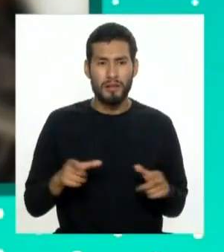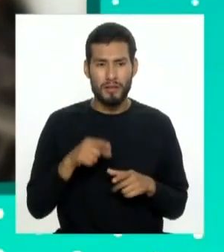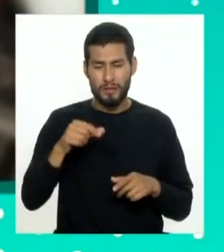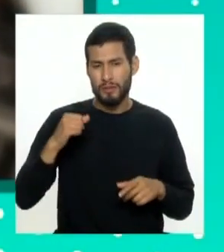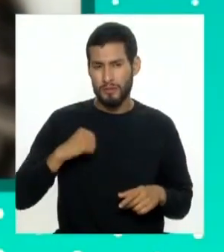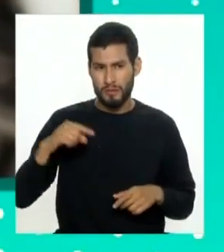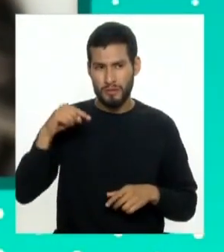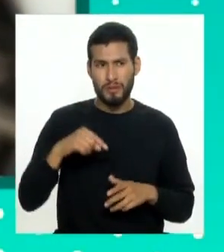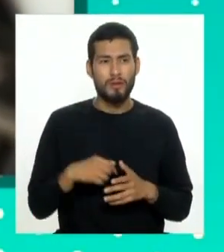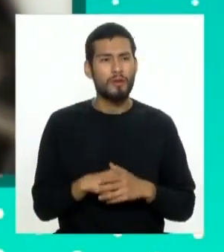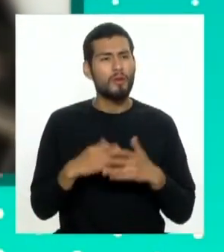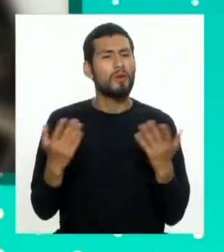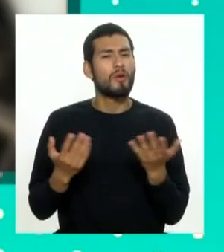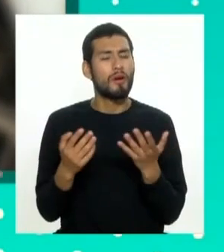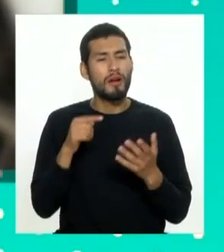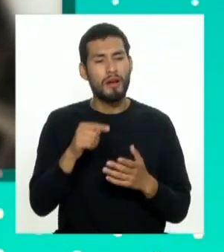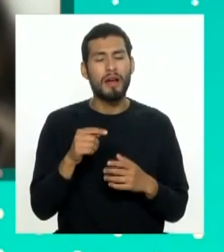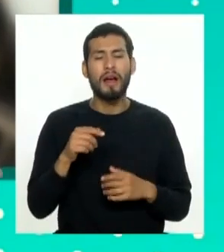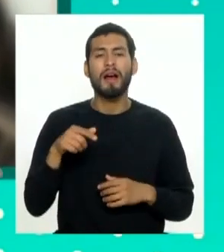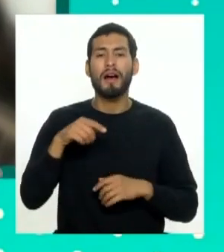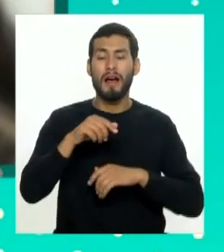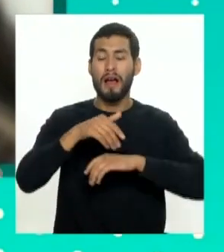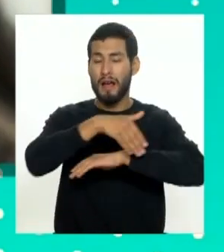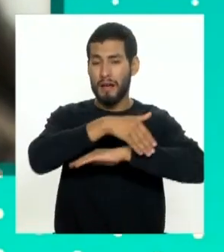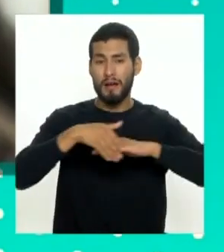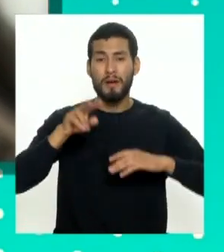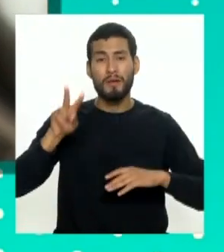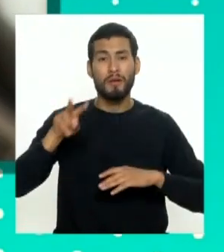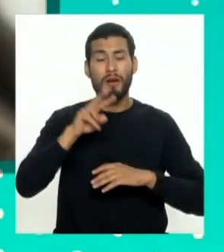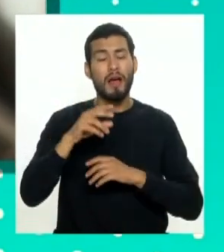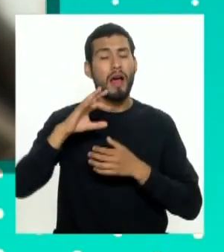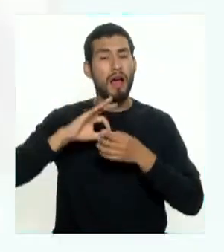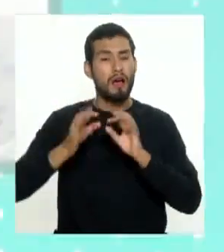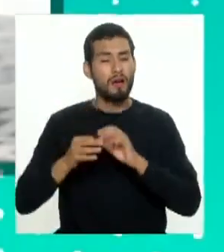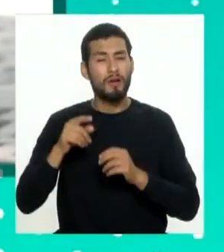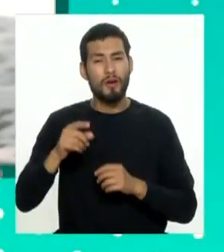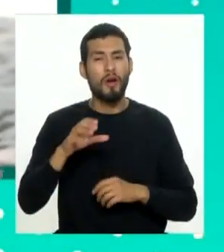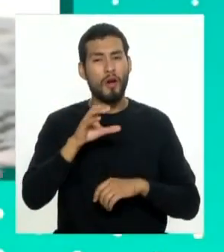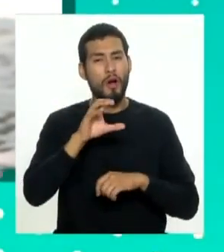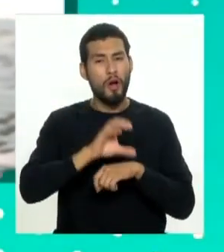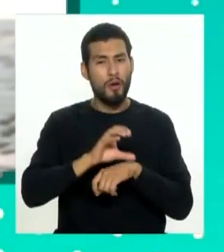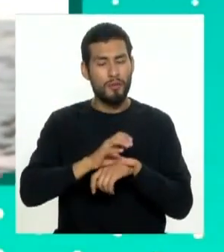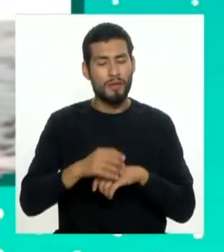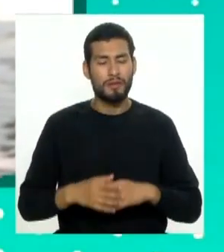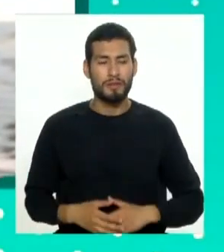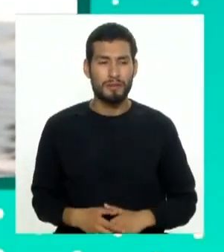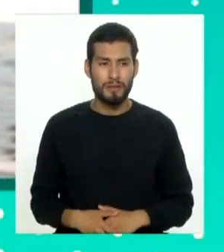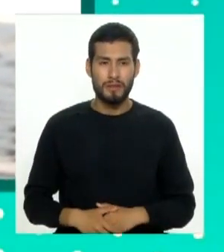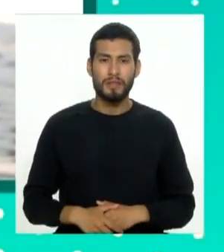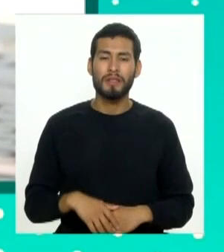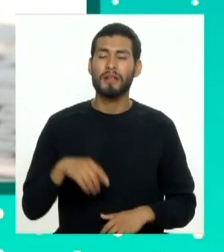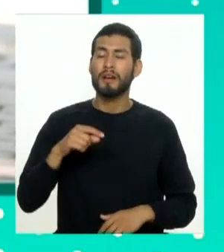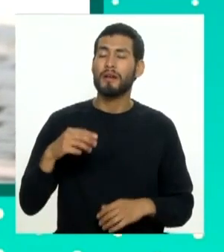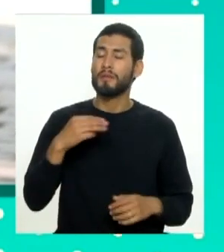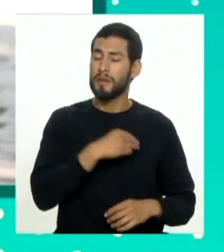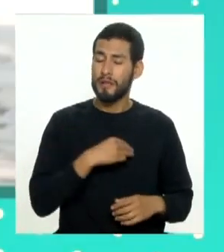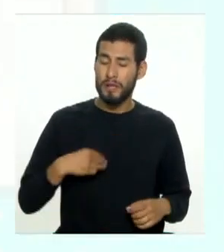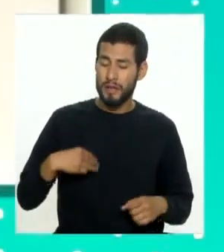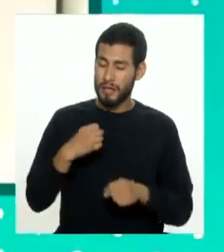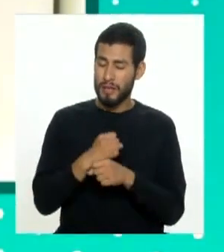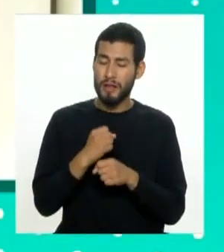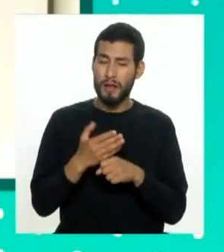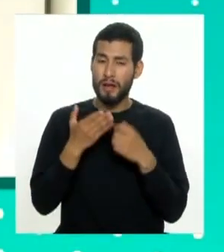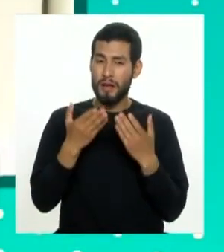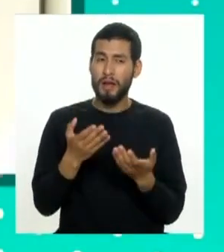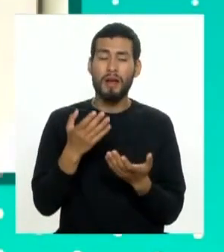Municipal ubicado en la Avenida 22 de Agosto de Comas El Ministerio de Trabajo y Promoción del Empleo